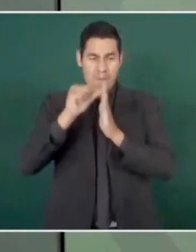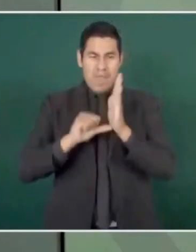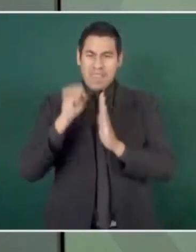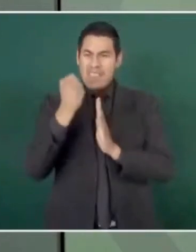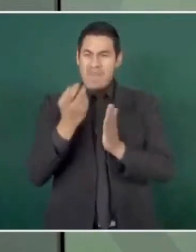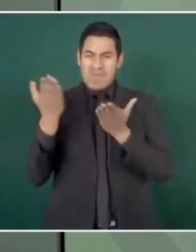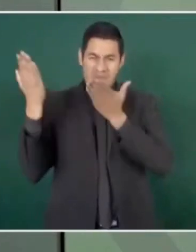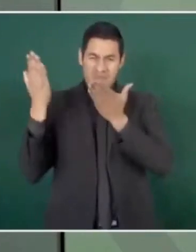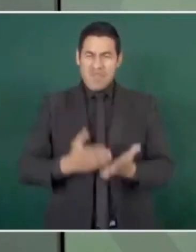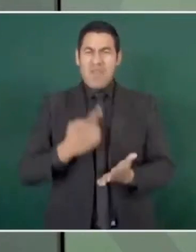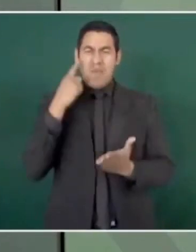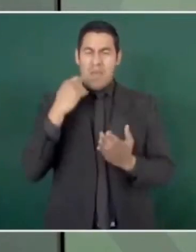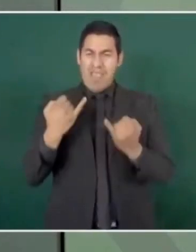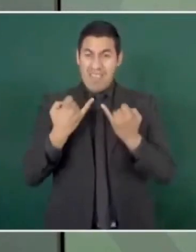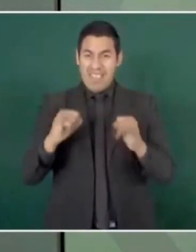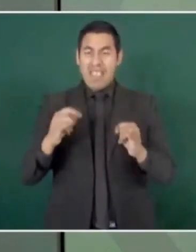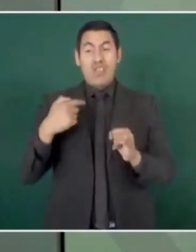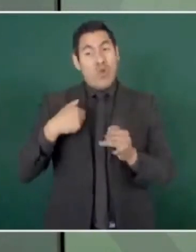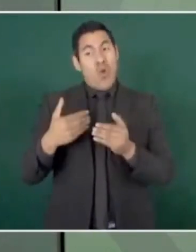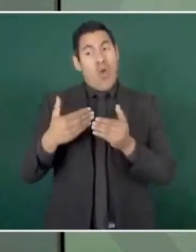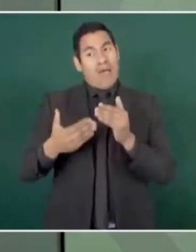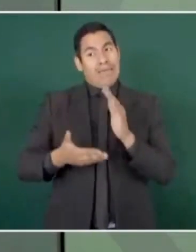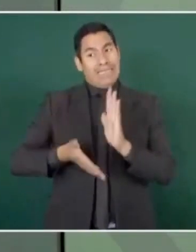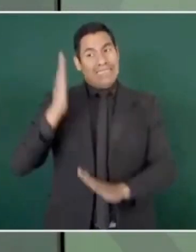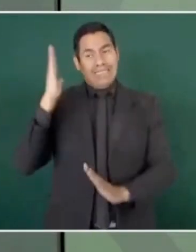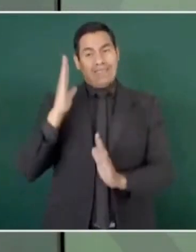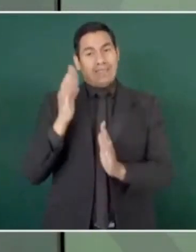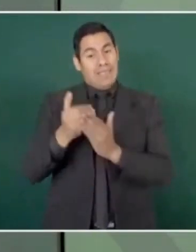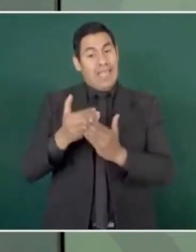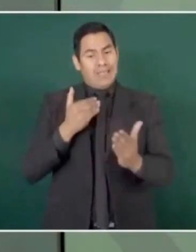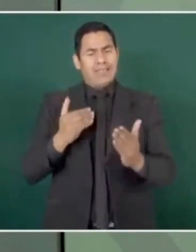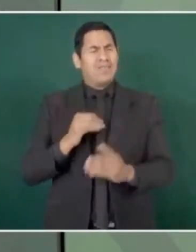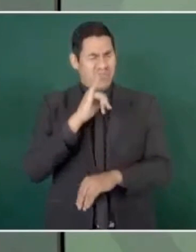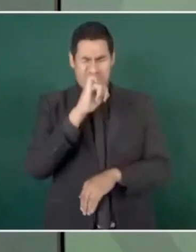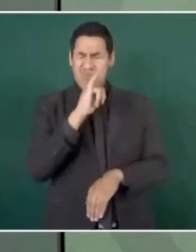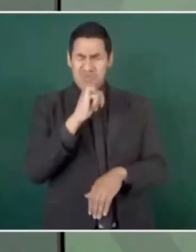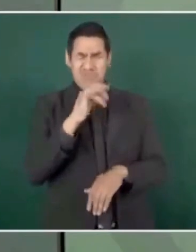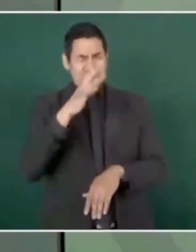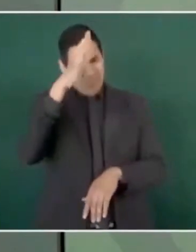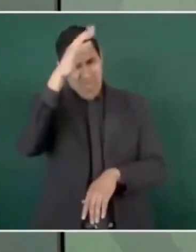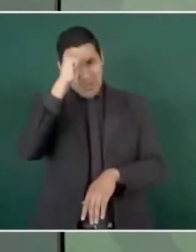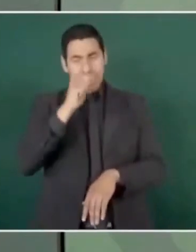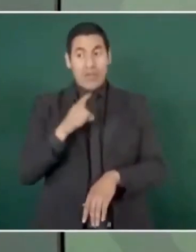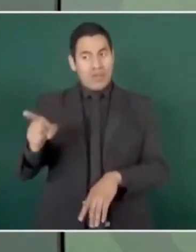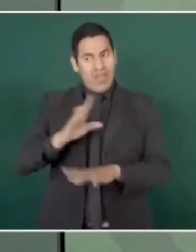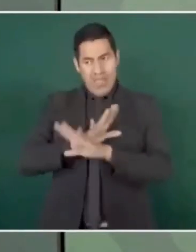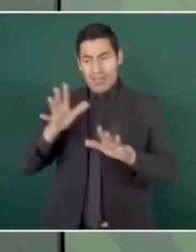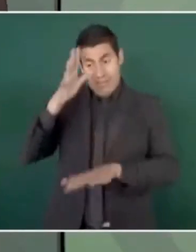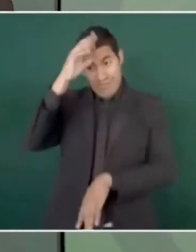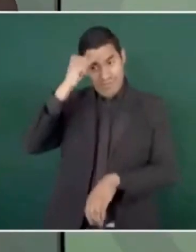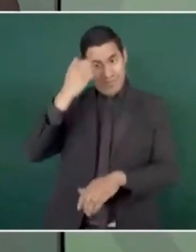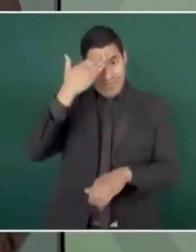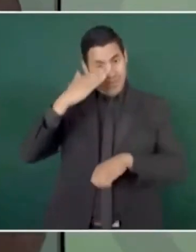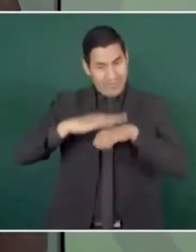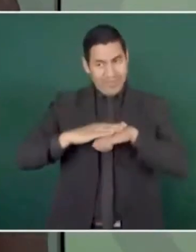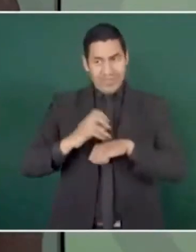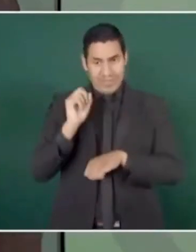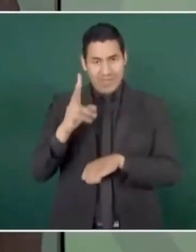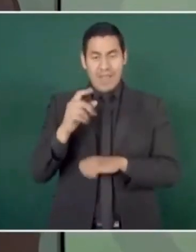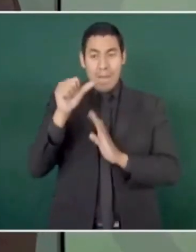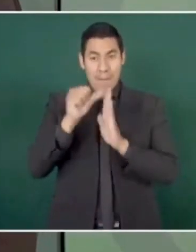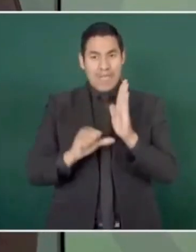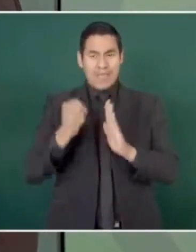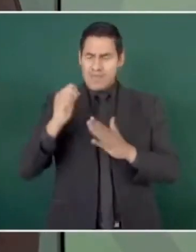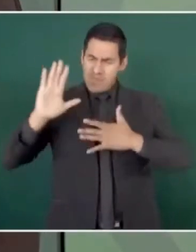antes de que yo termine mi Sí, señor, ahí estaremos. Bueno, ya quedamos. Ahí estaremos,